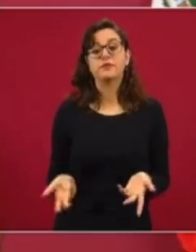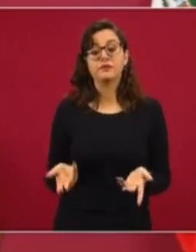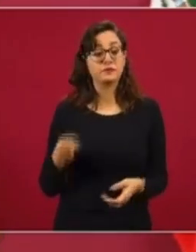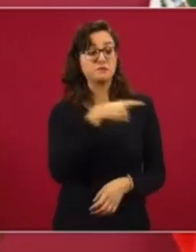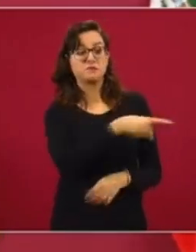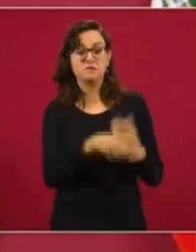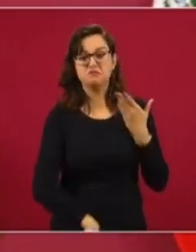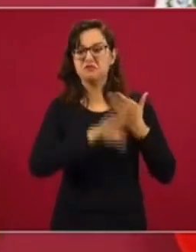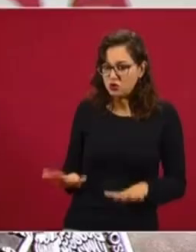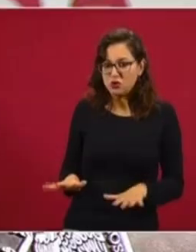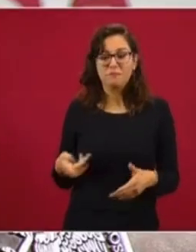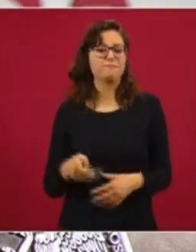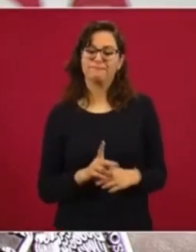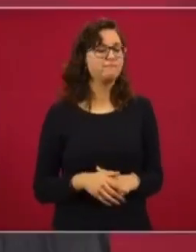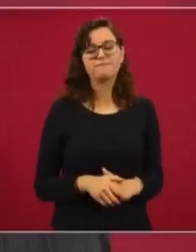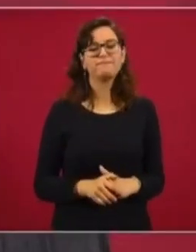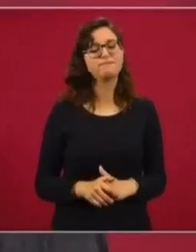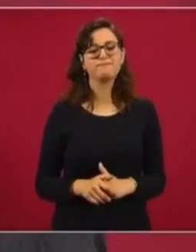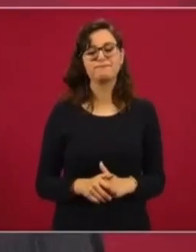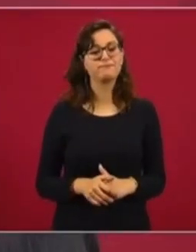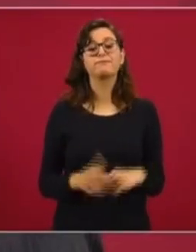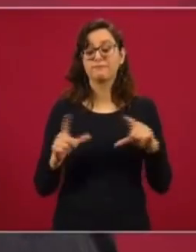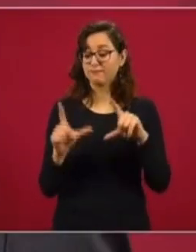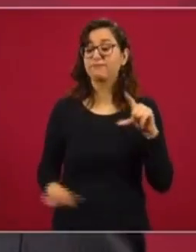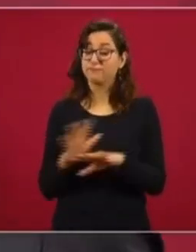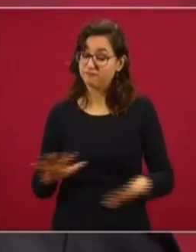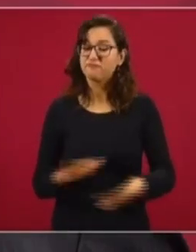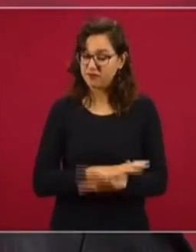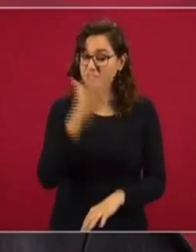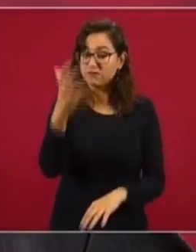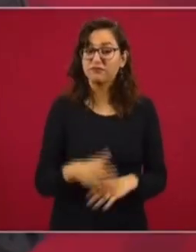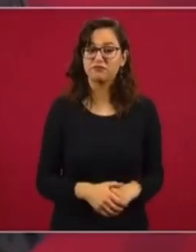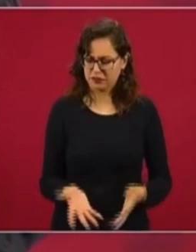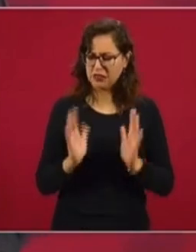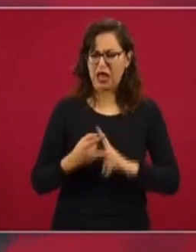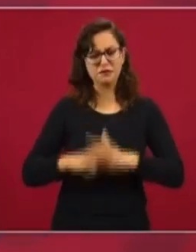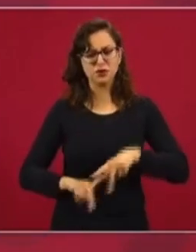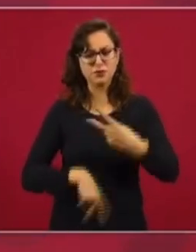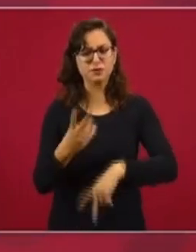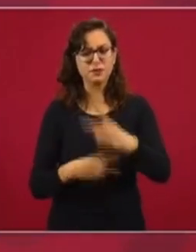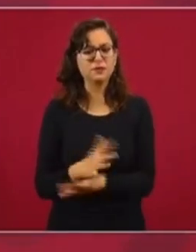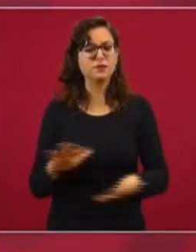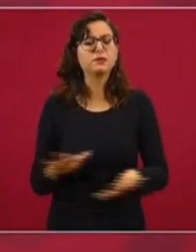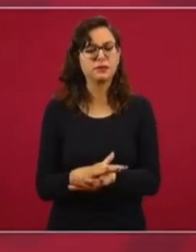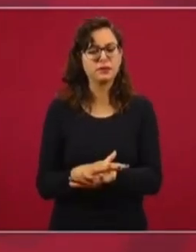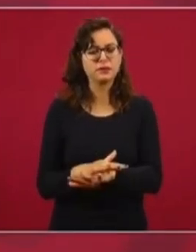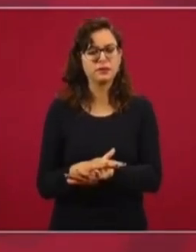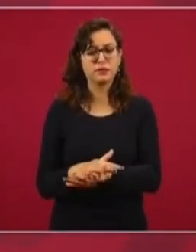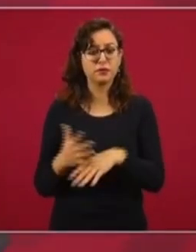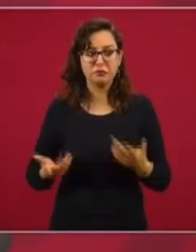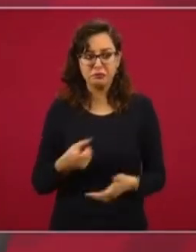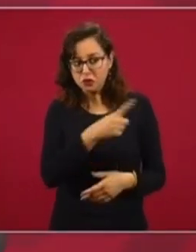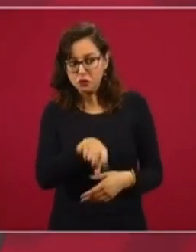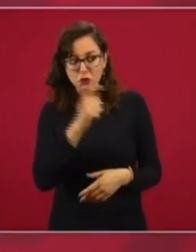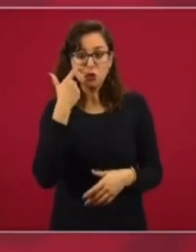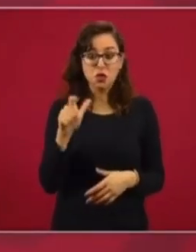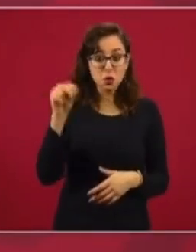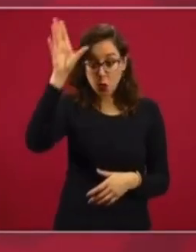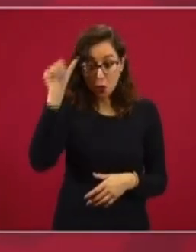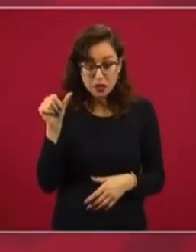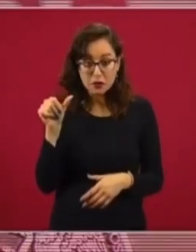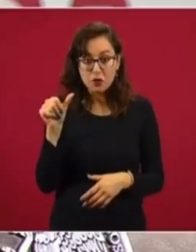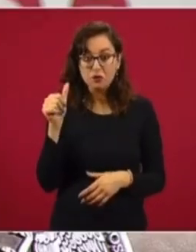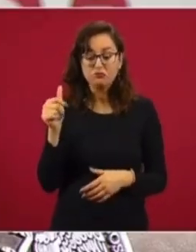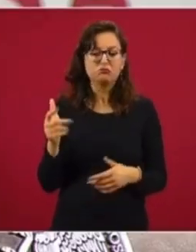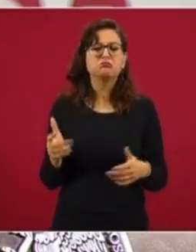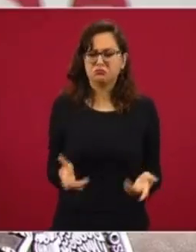le llaman autoritarismo. Aquí, la transformación se va a llevar a cabo, se está llevando a cabo. Y al que no coincida, pues en